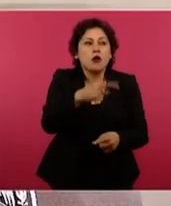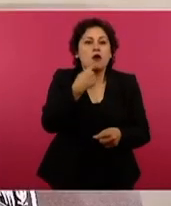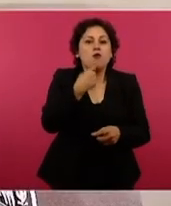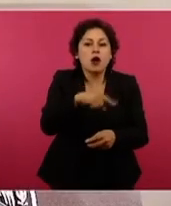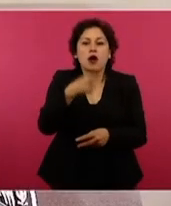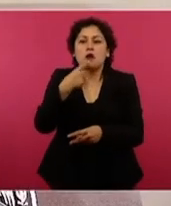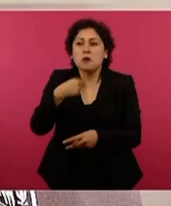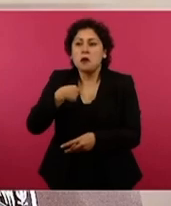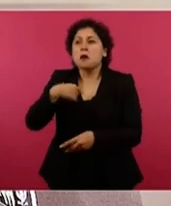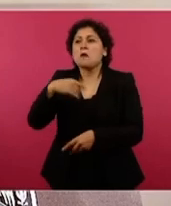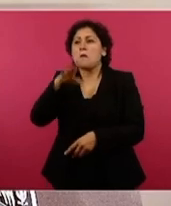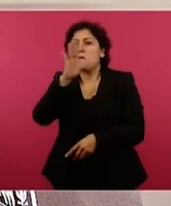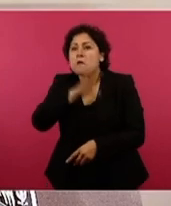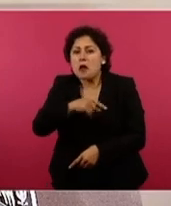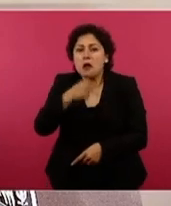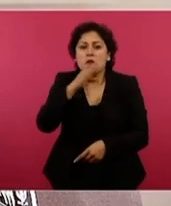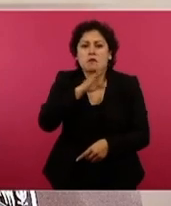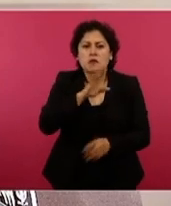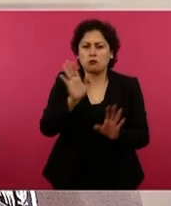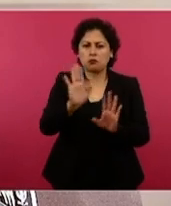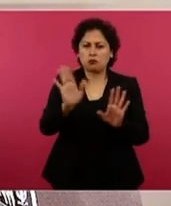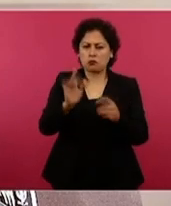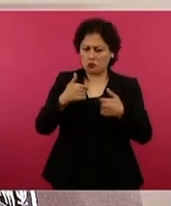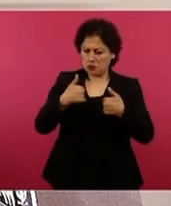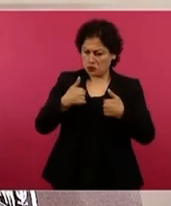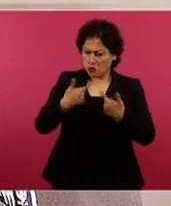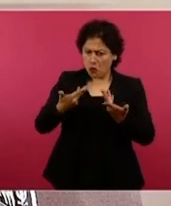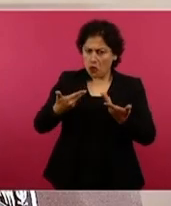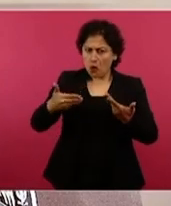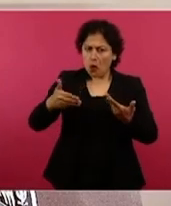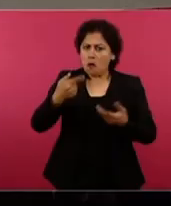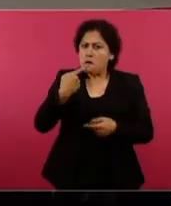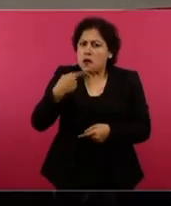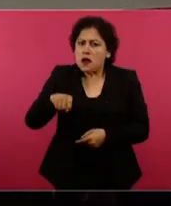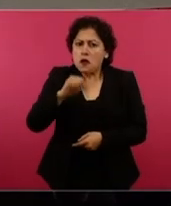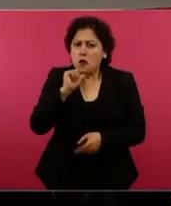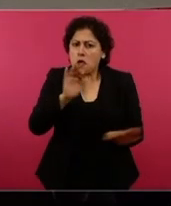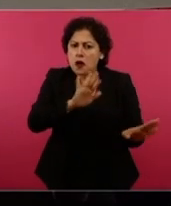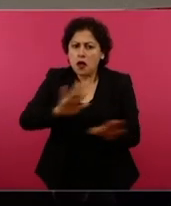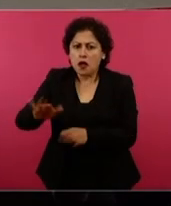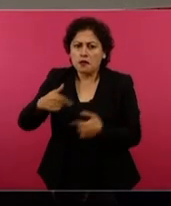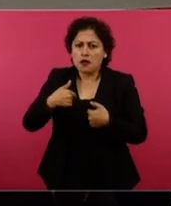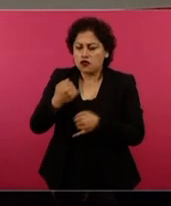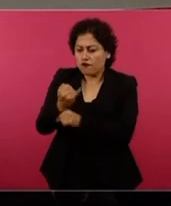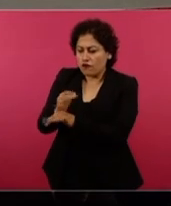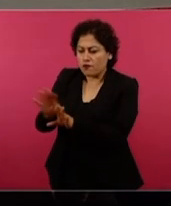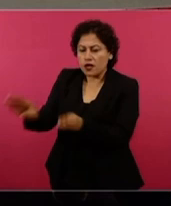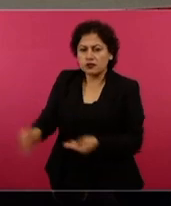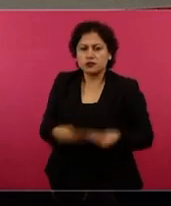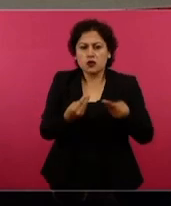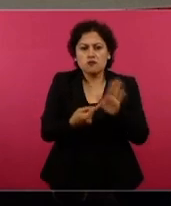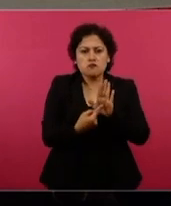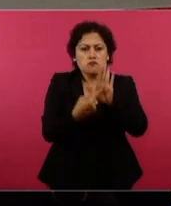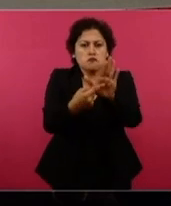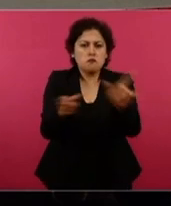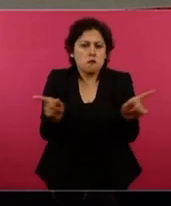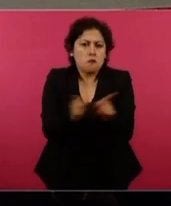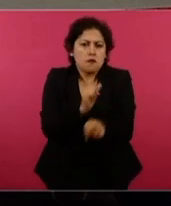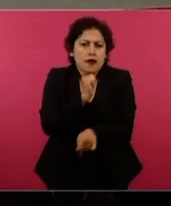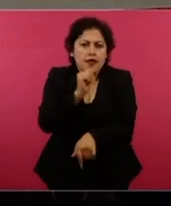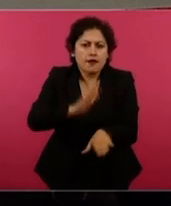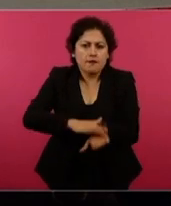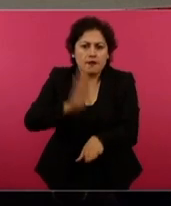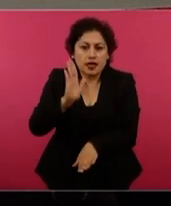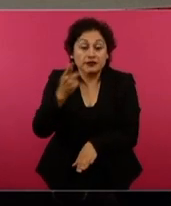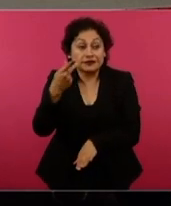nada más es informarle a la gente. Hasta aquí el presidente. Pero el Universal ni siquiera publicó textuales sus